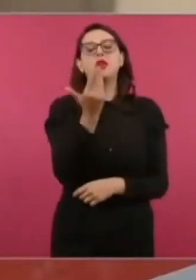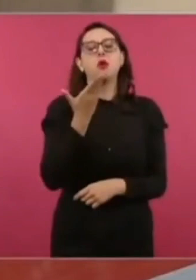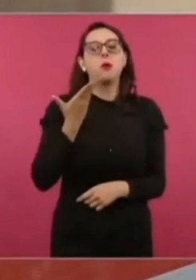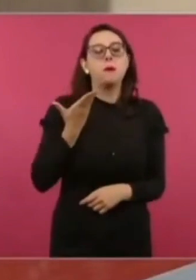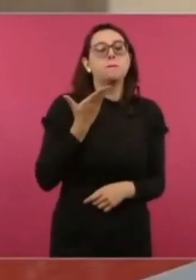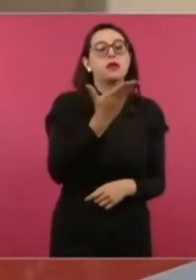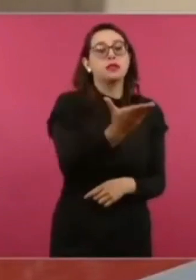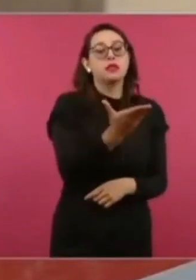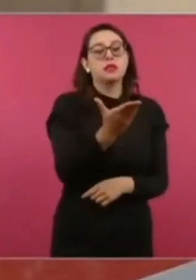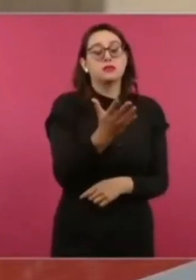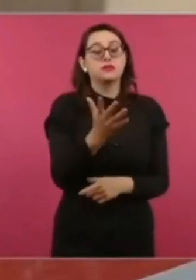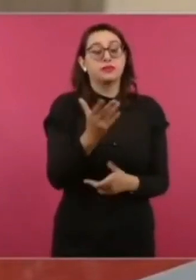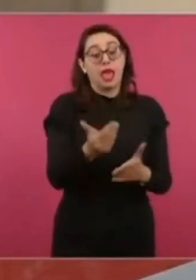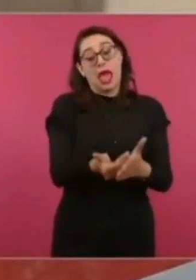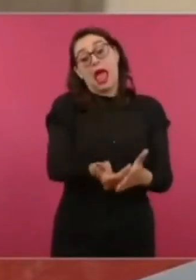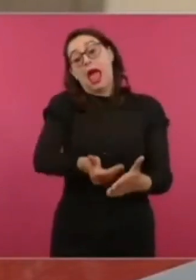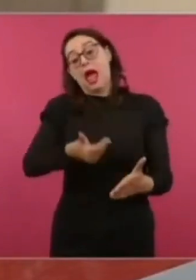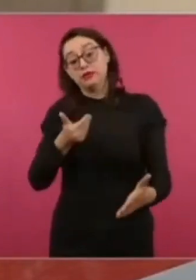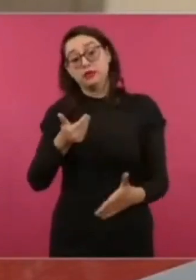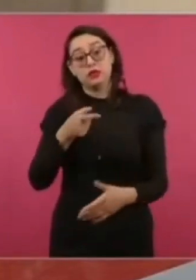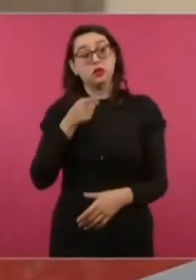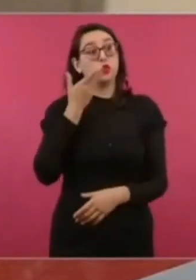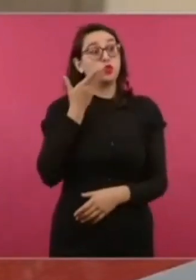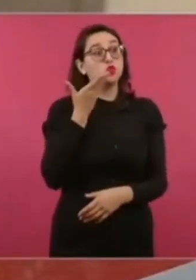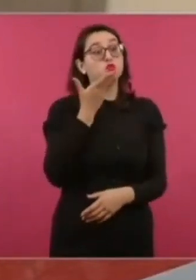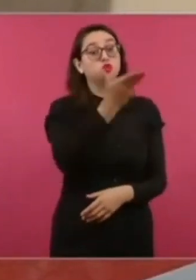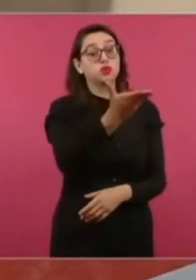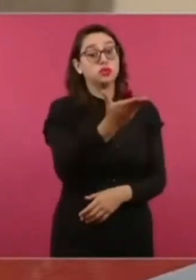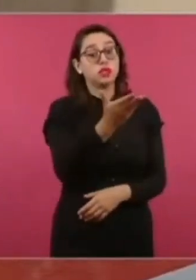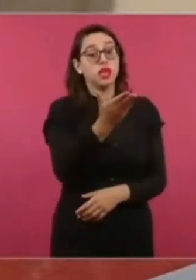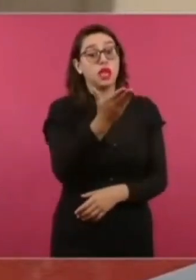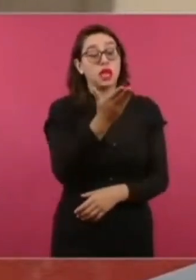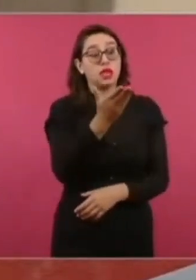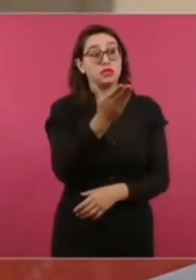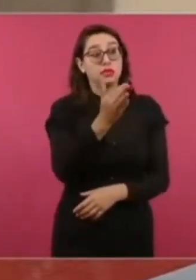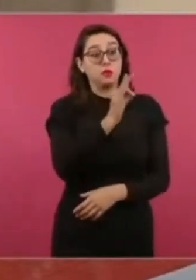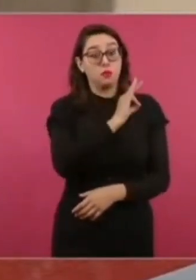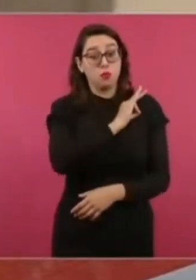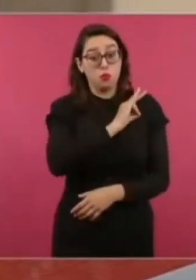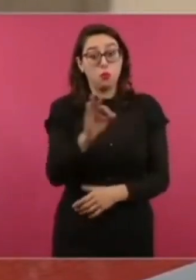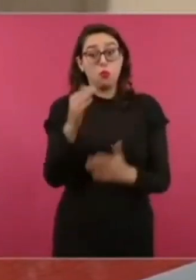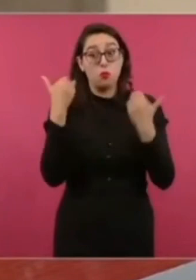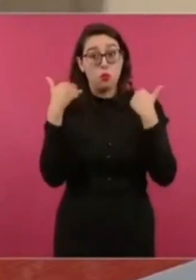que antes pueda estar en México. No me acordaba yo de eso.